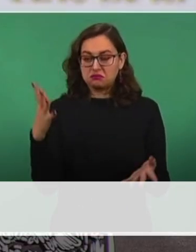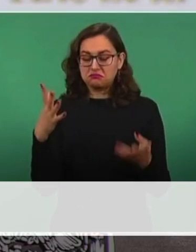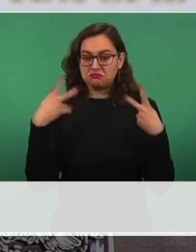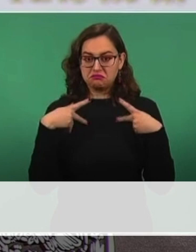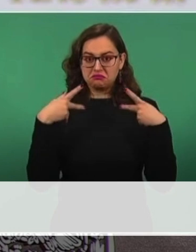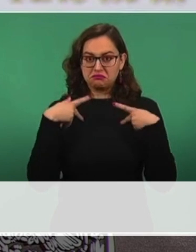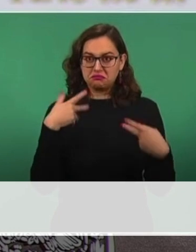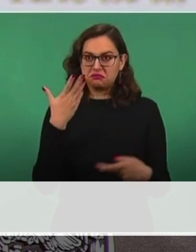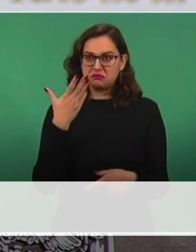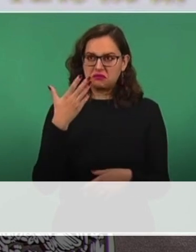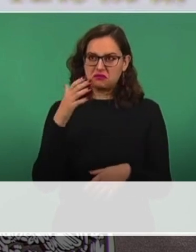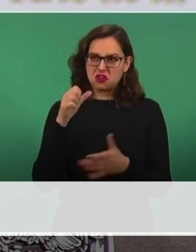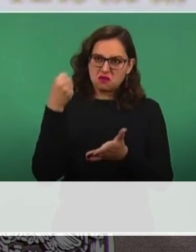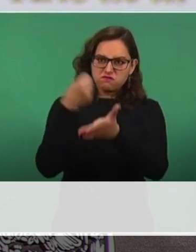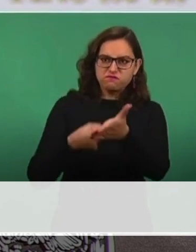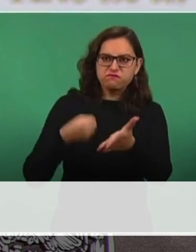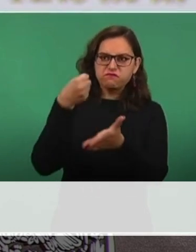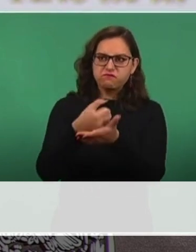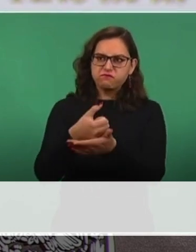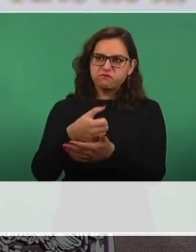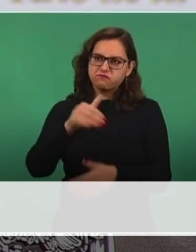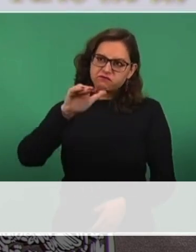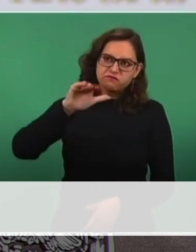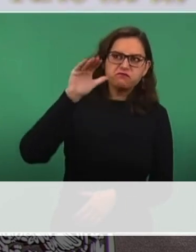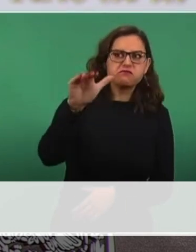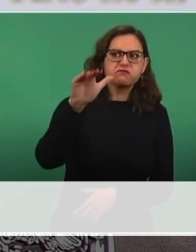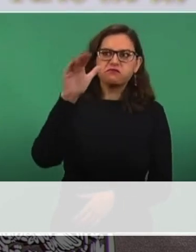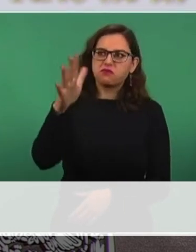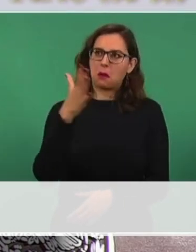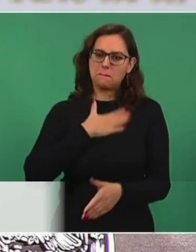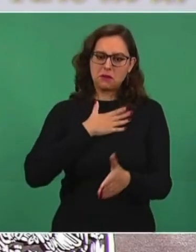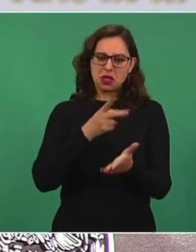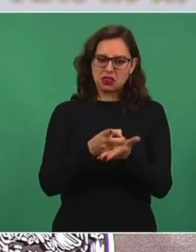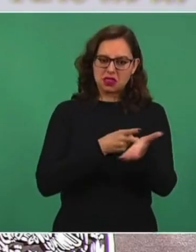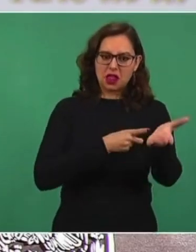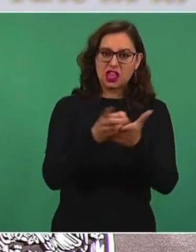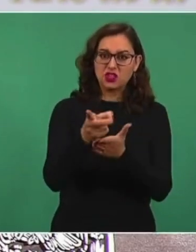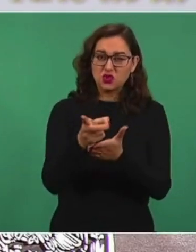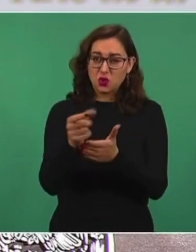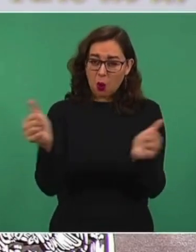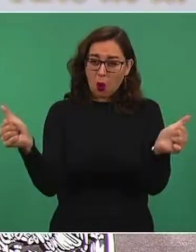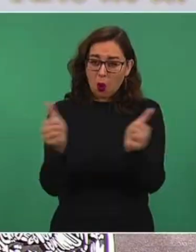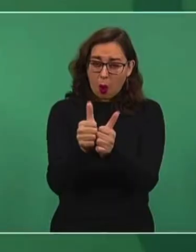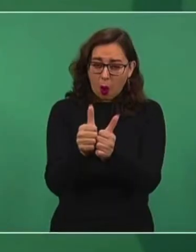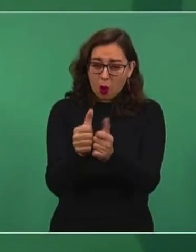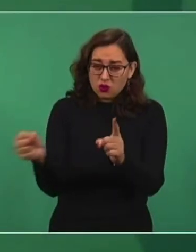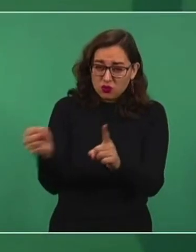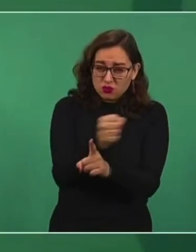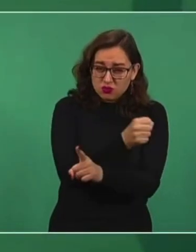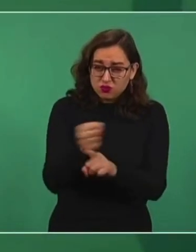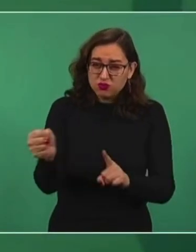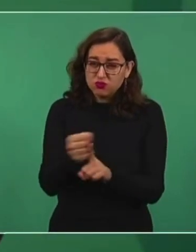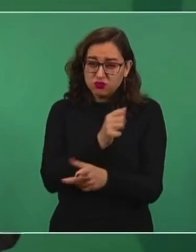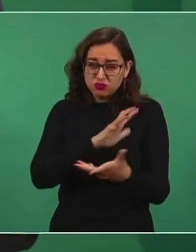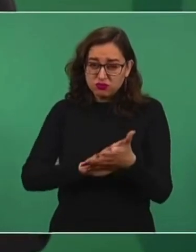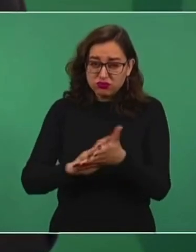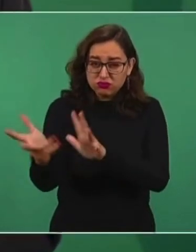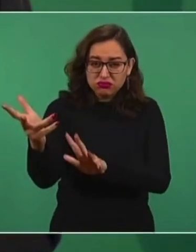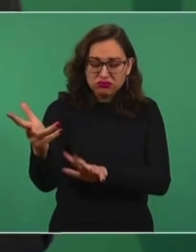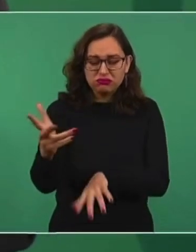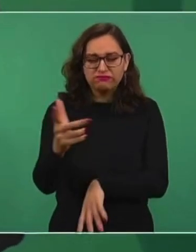de la violencia, creo que todas las